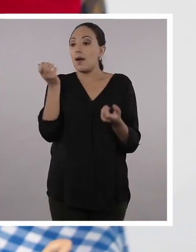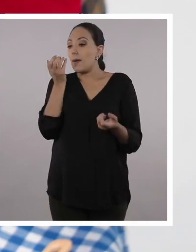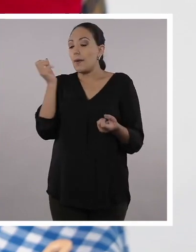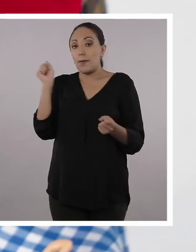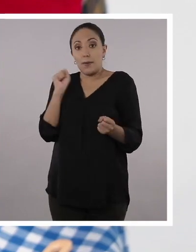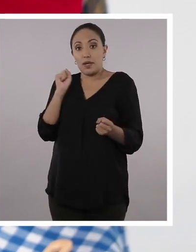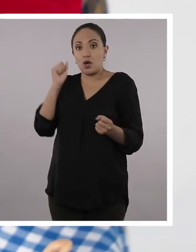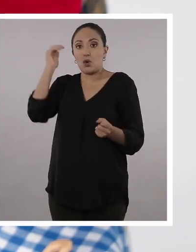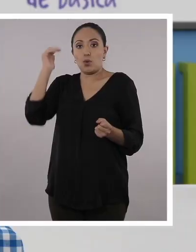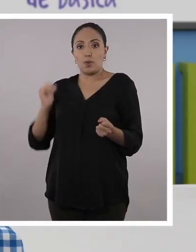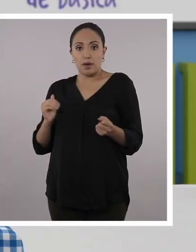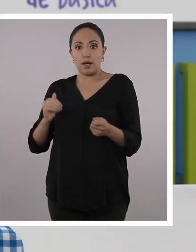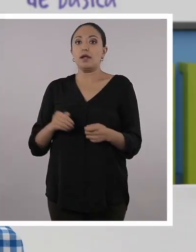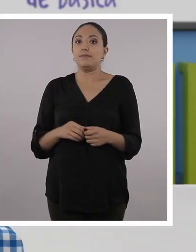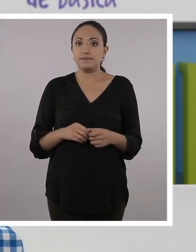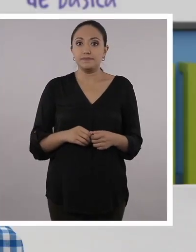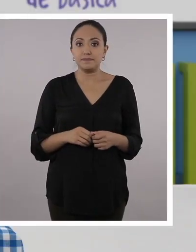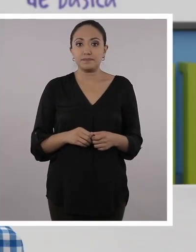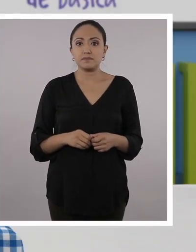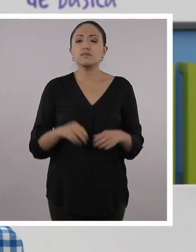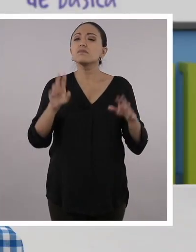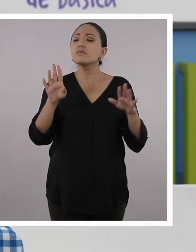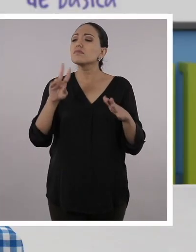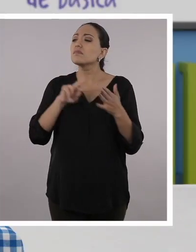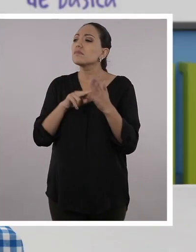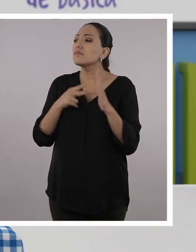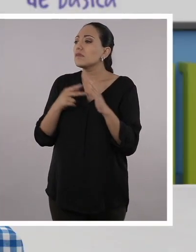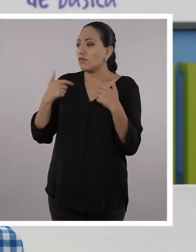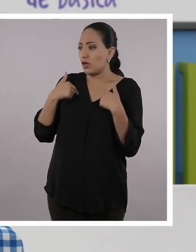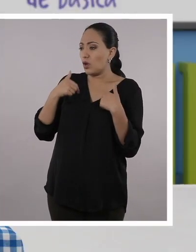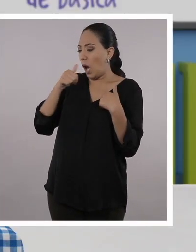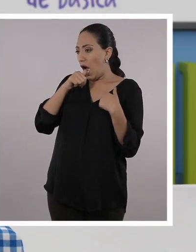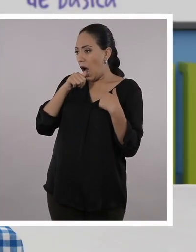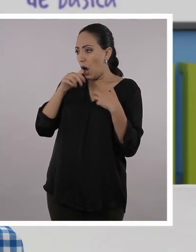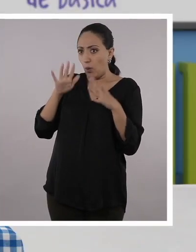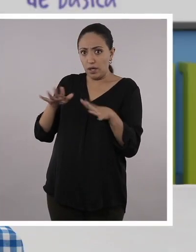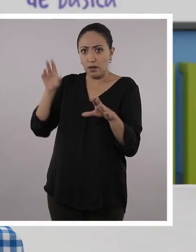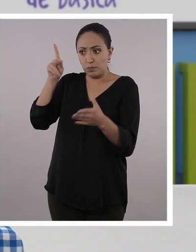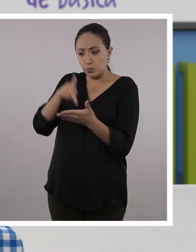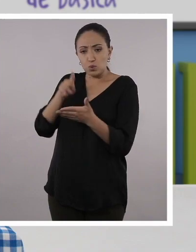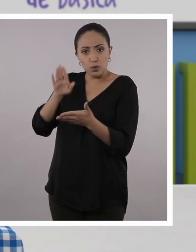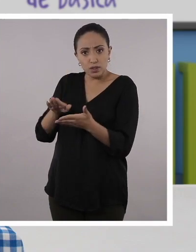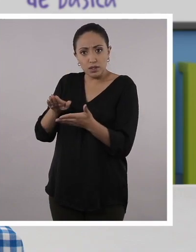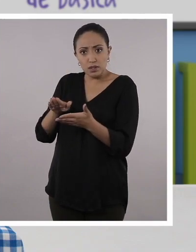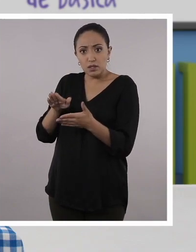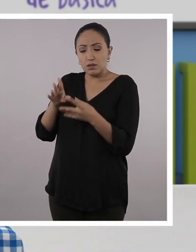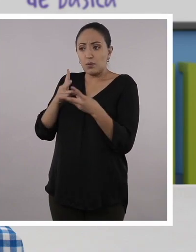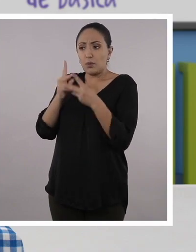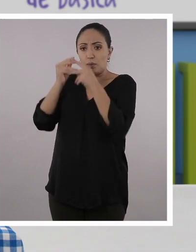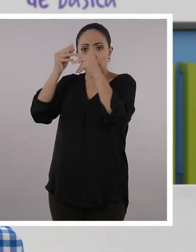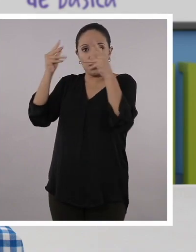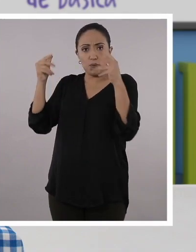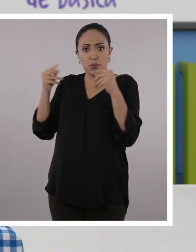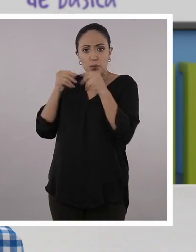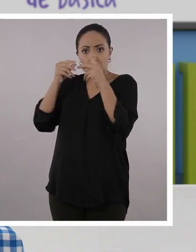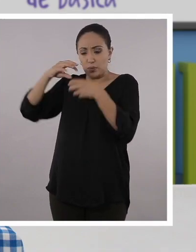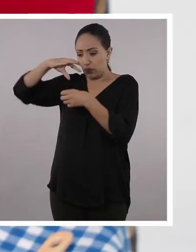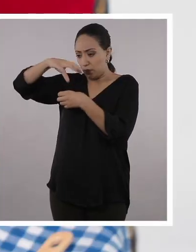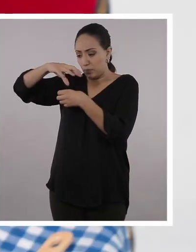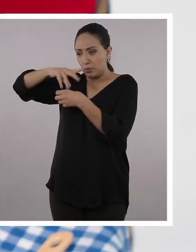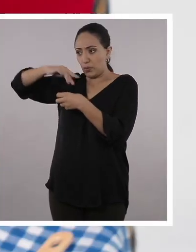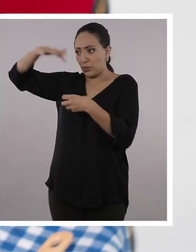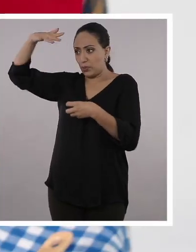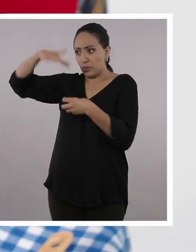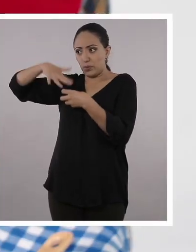va a descender. Y me imagino que ya cuando llega el agua al punto de ebullición empieza a evaporarse, por eso es que ahorita tenemos